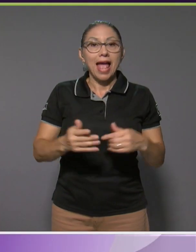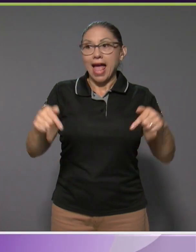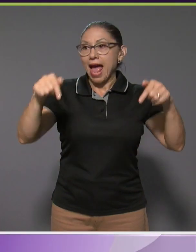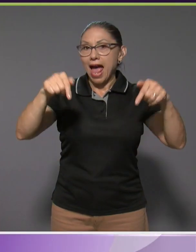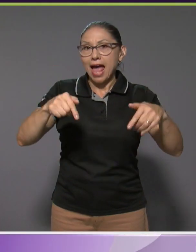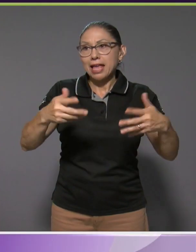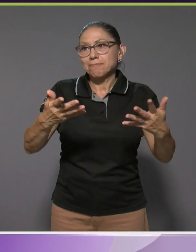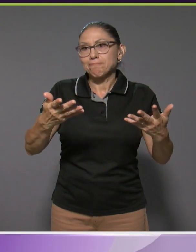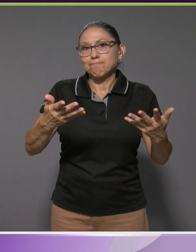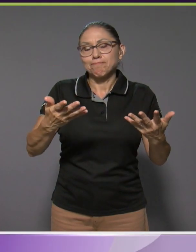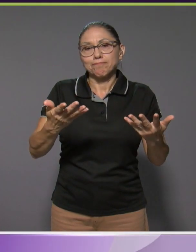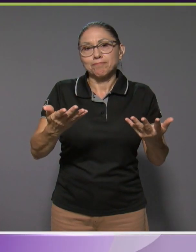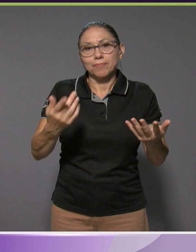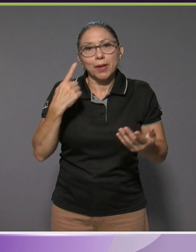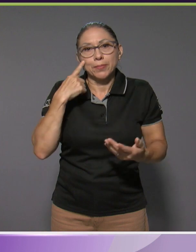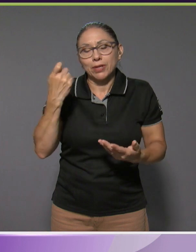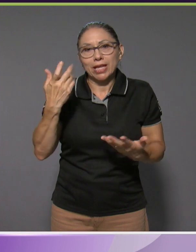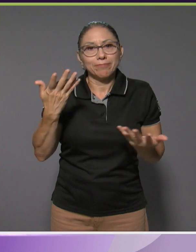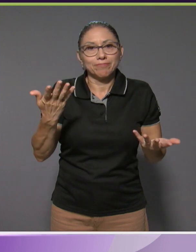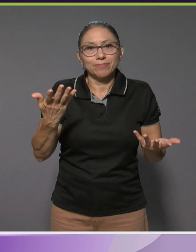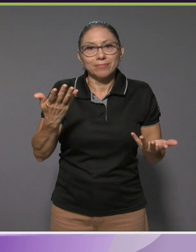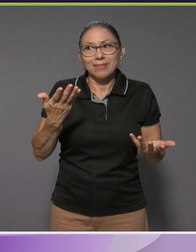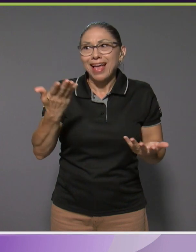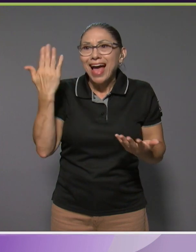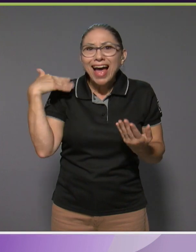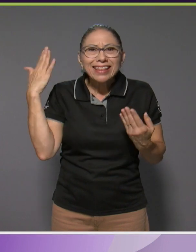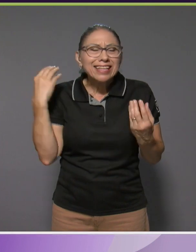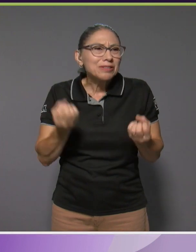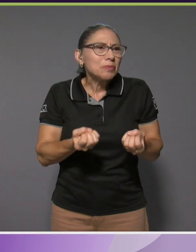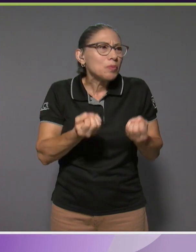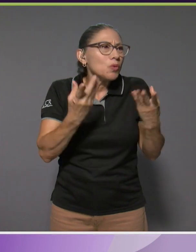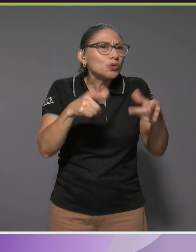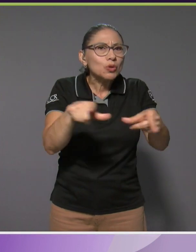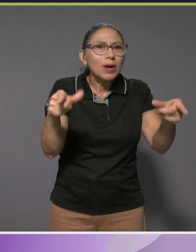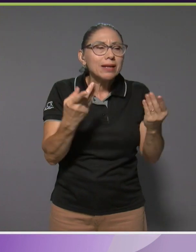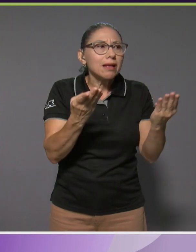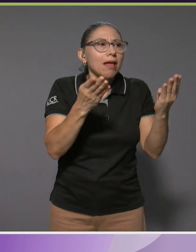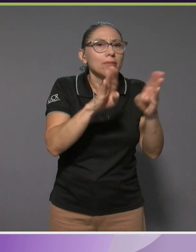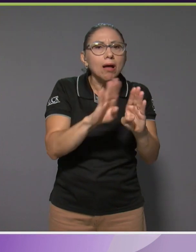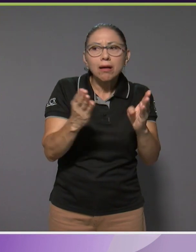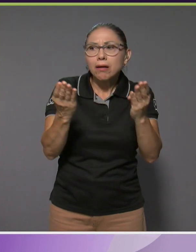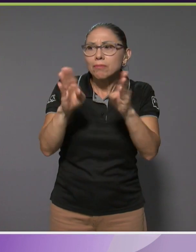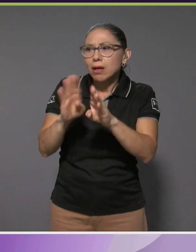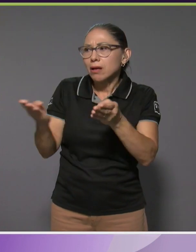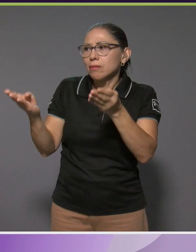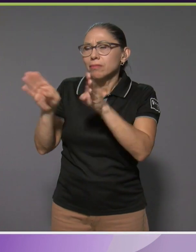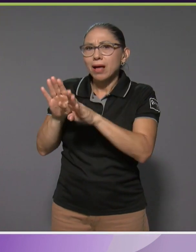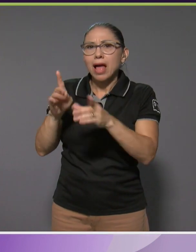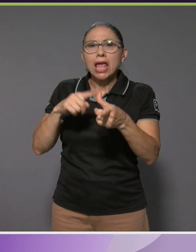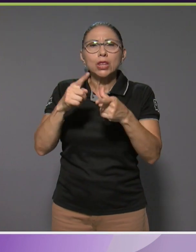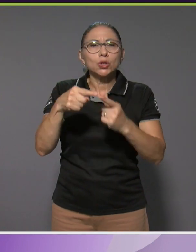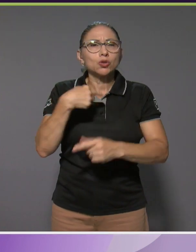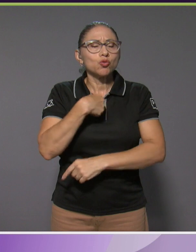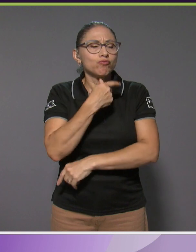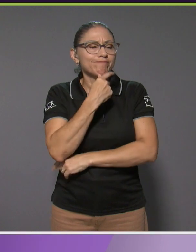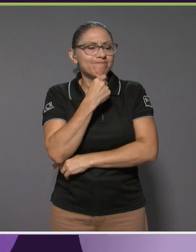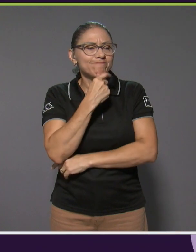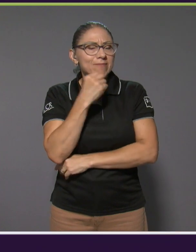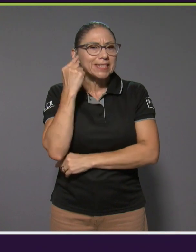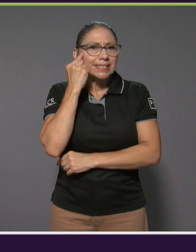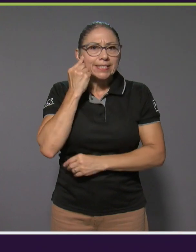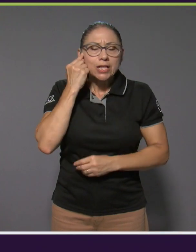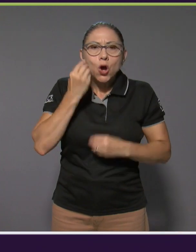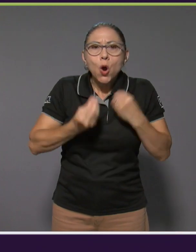causa, verdad, de que como se cerraron tantas cosas. Entonces, de ahí empezar a pensar cómo ganar algo